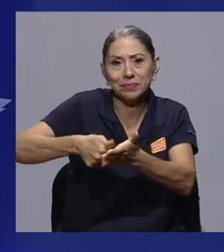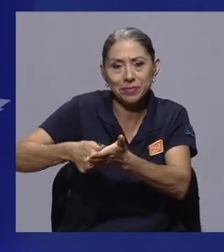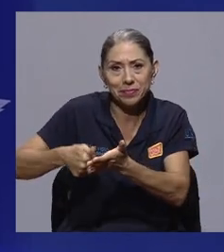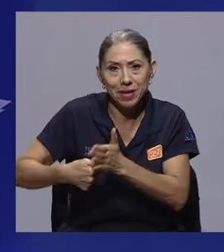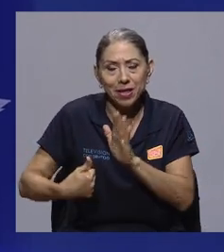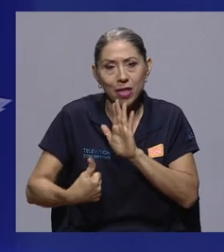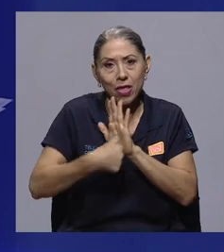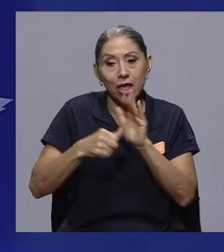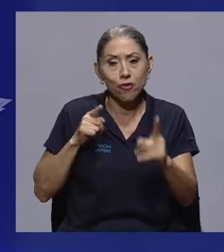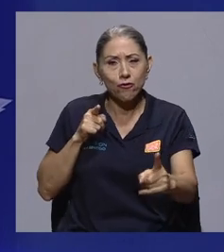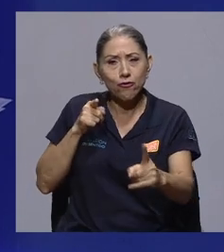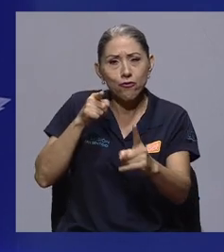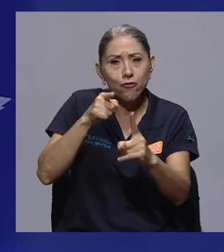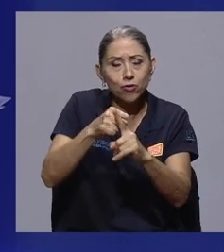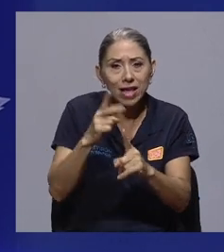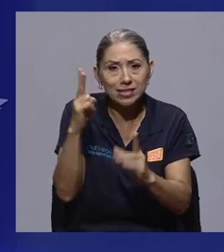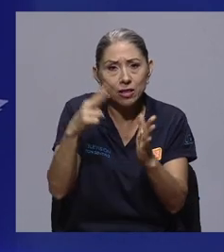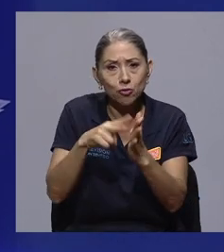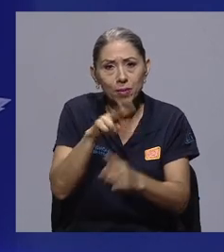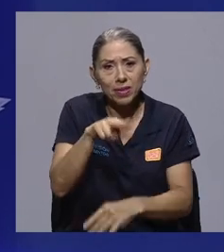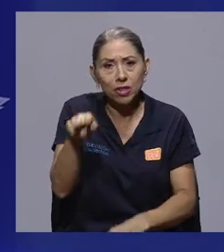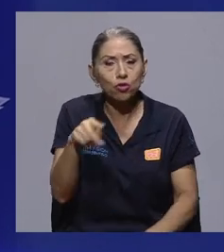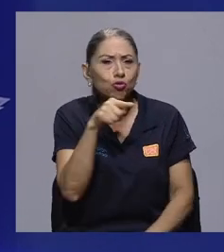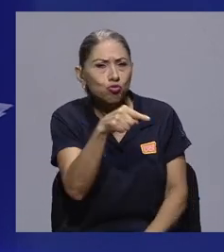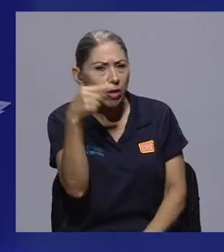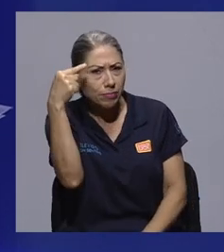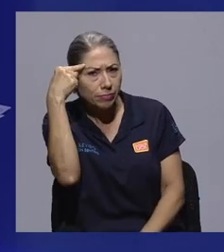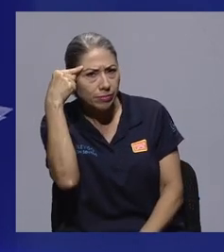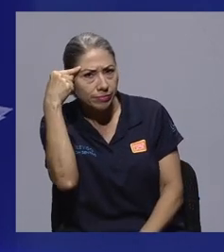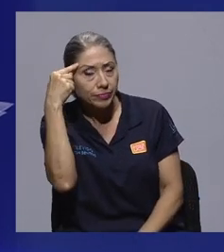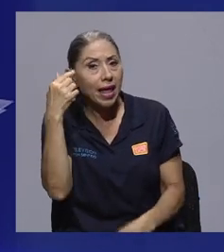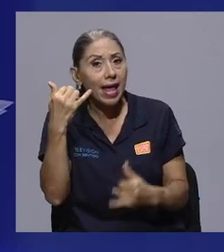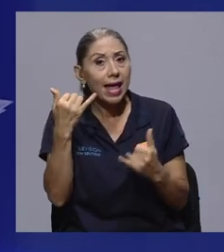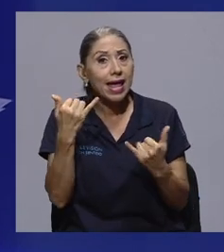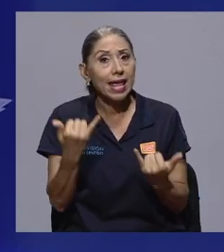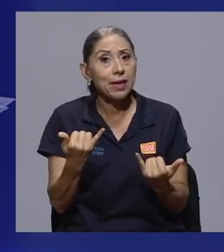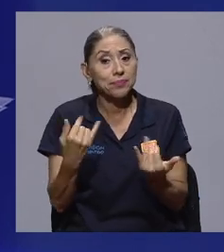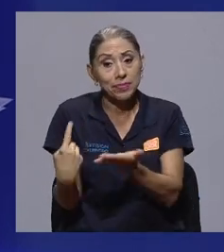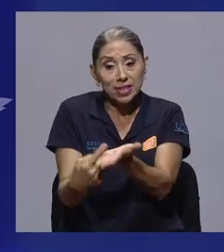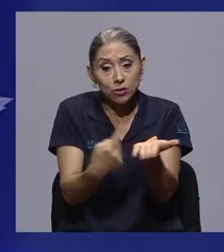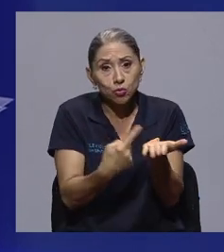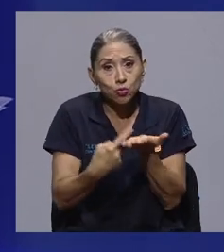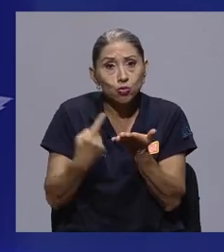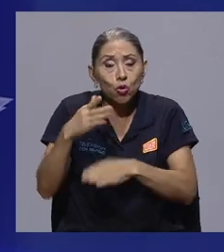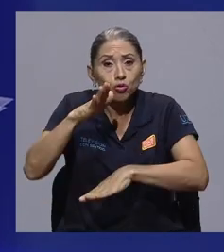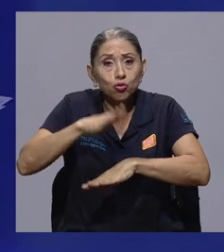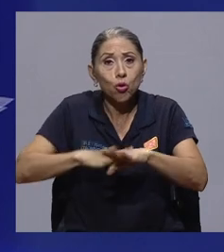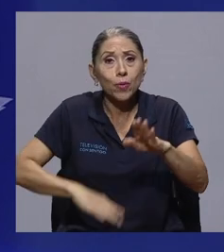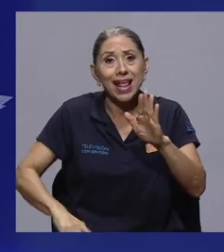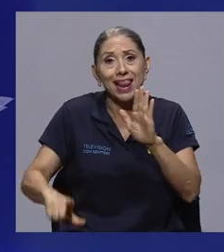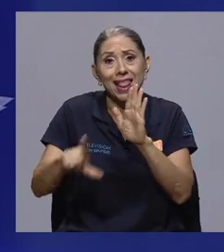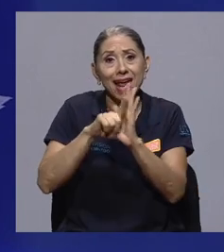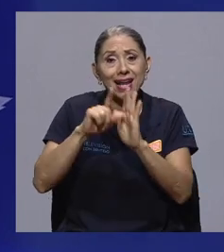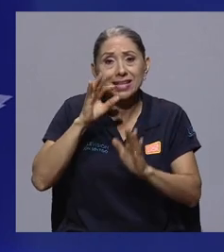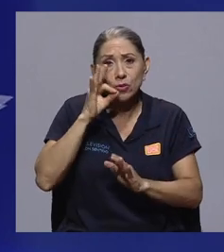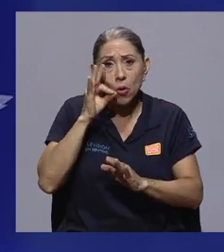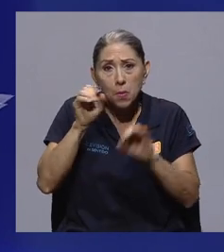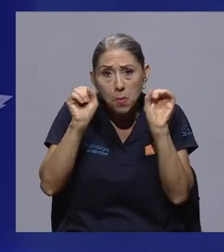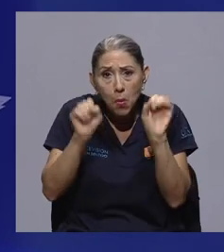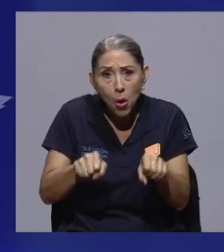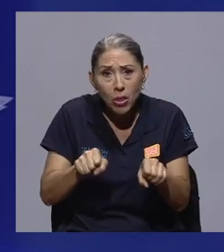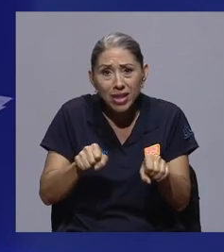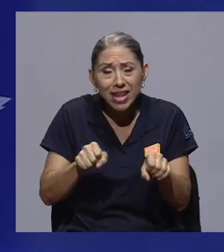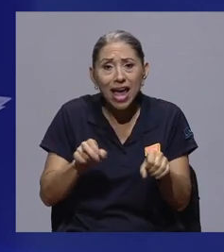ruta hacia el 2022. ¿Usted considera que la discusión sobre la legalización del cannabis podría convertirse en un tema